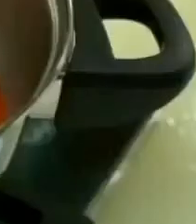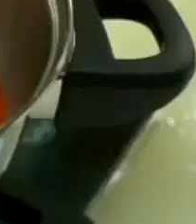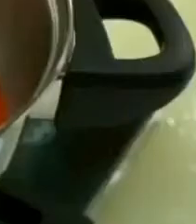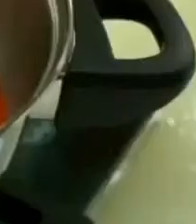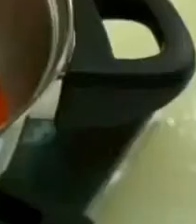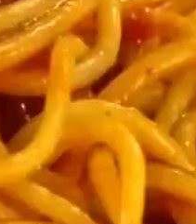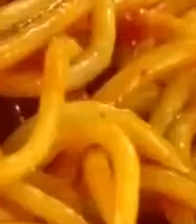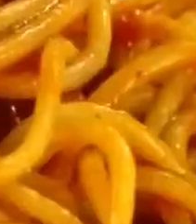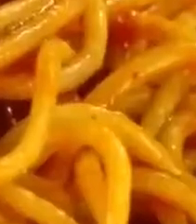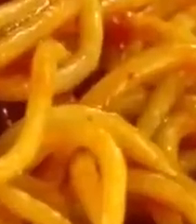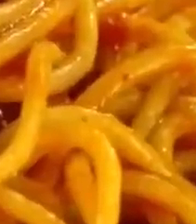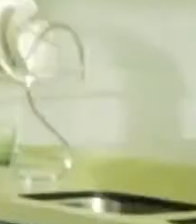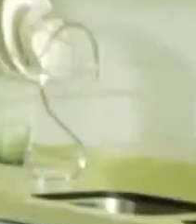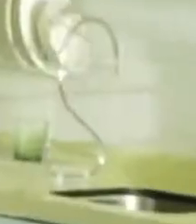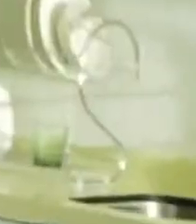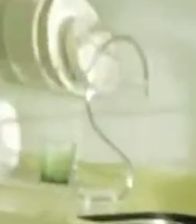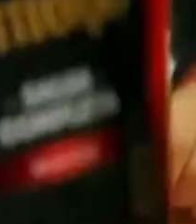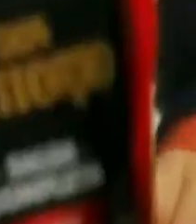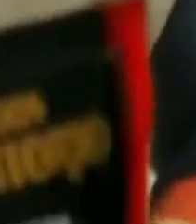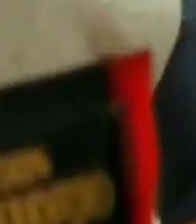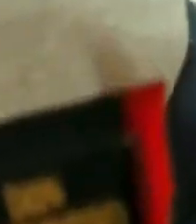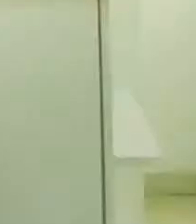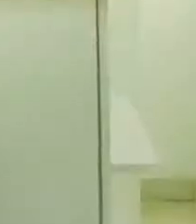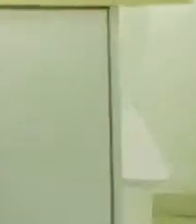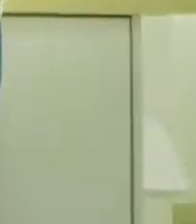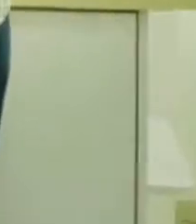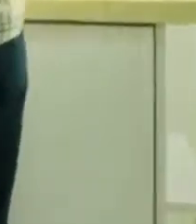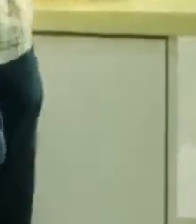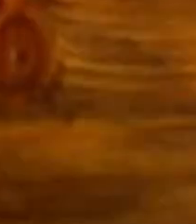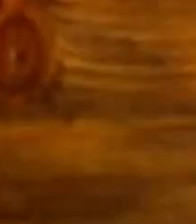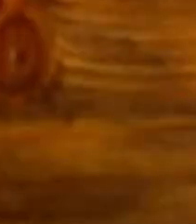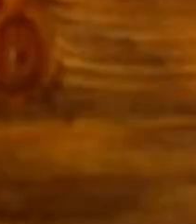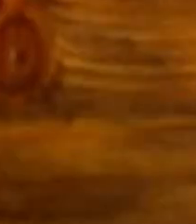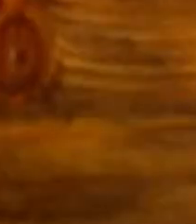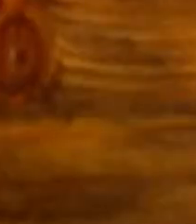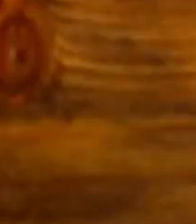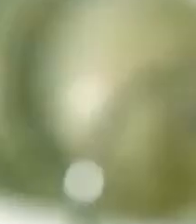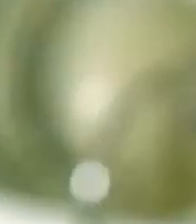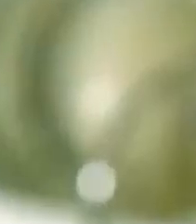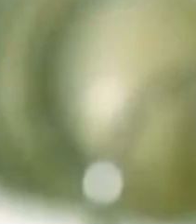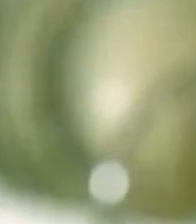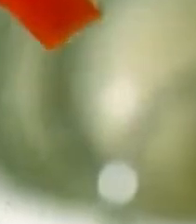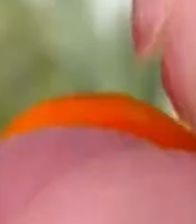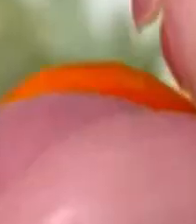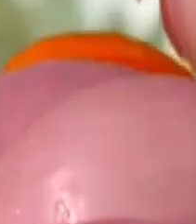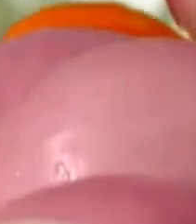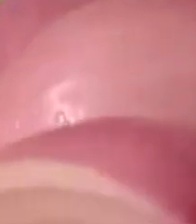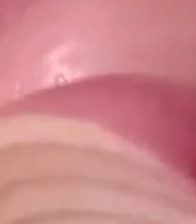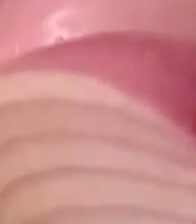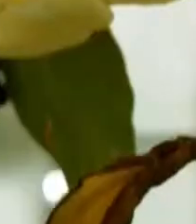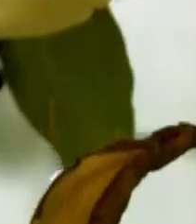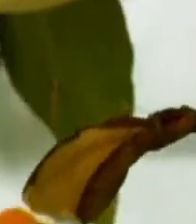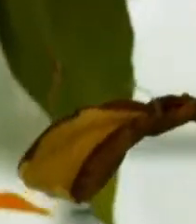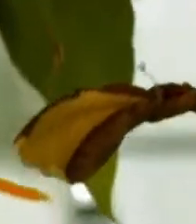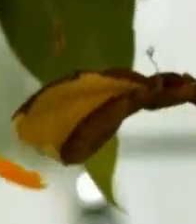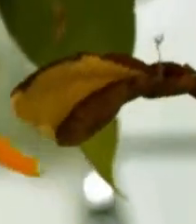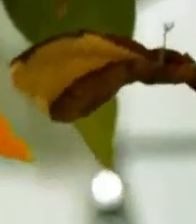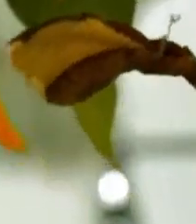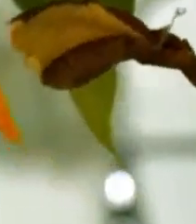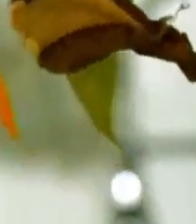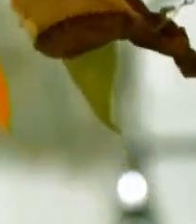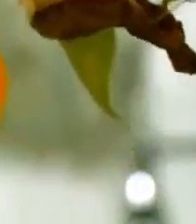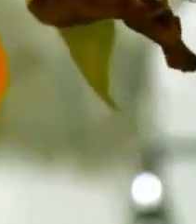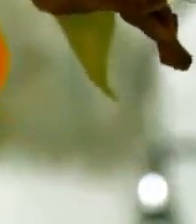Cuando tu salsa roja mejora, todo mejora. Porque tiene tomates, zanahorias, cebollas, ajo,